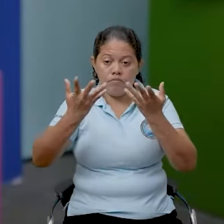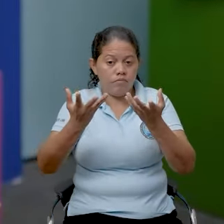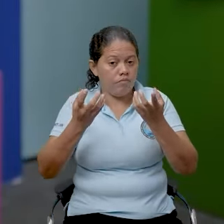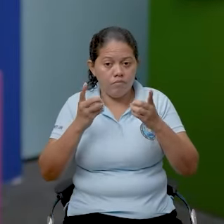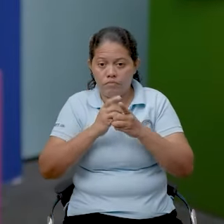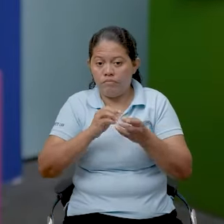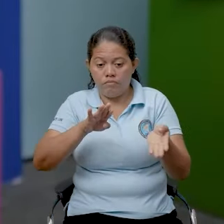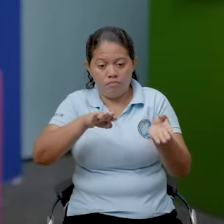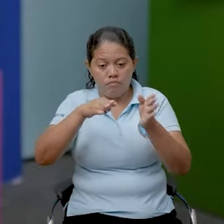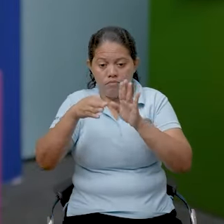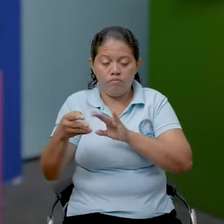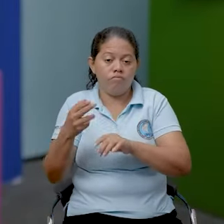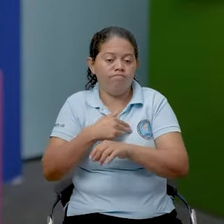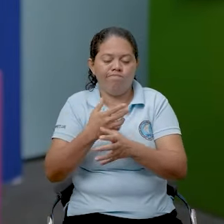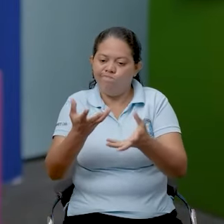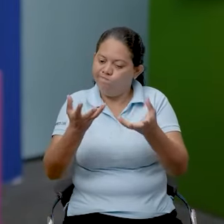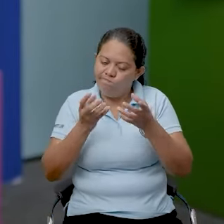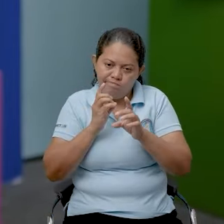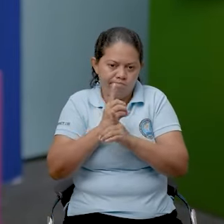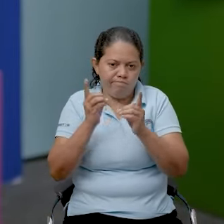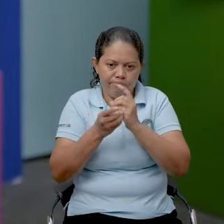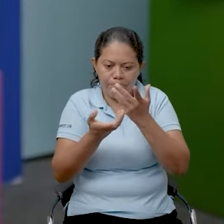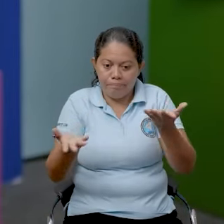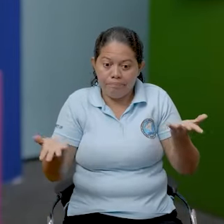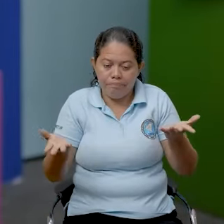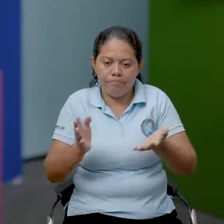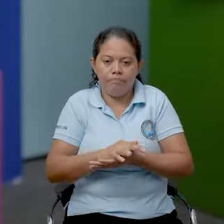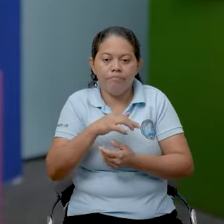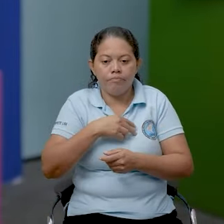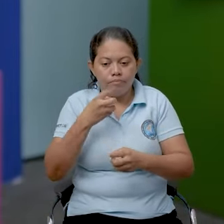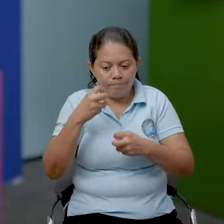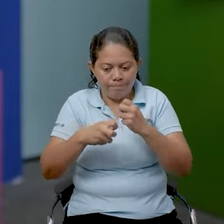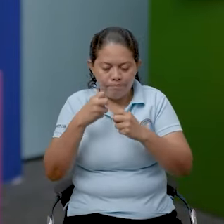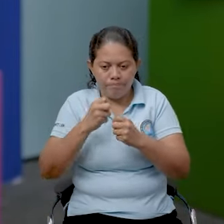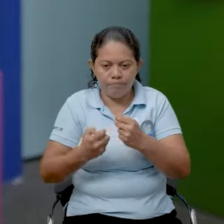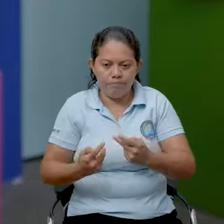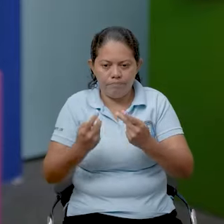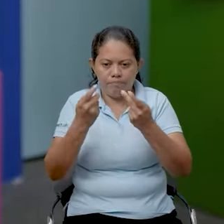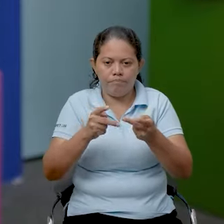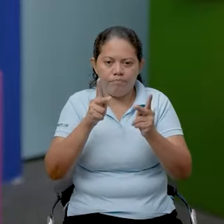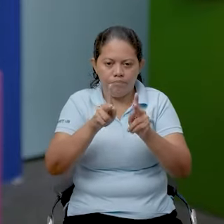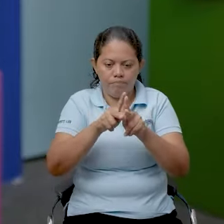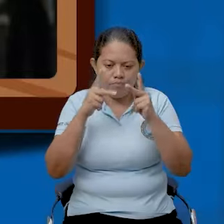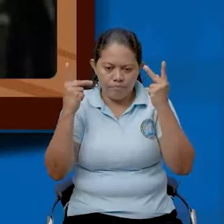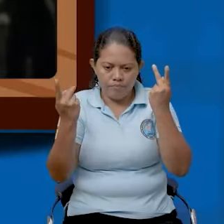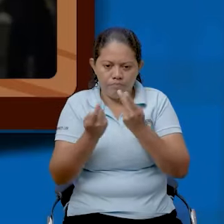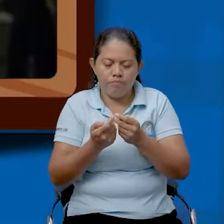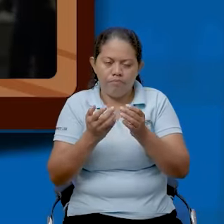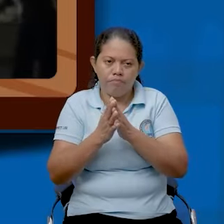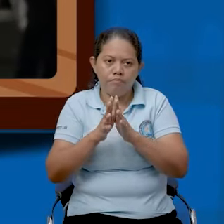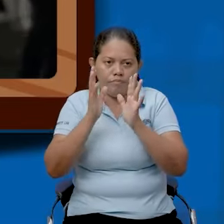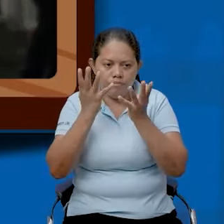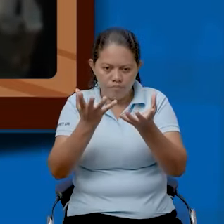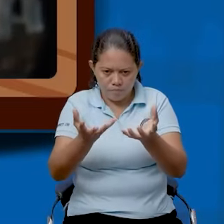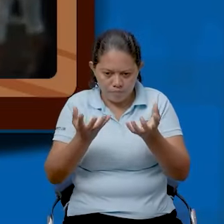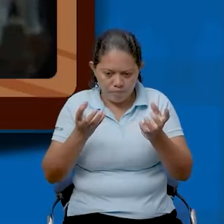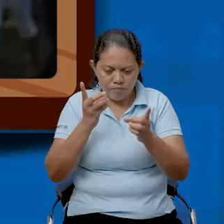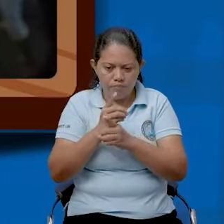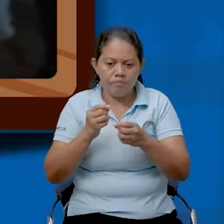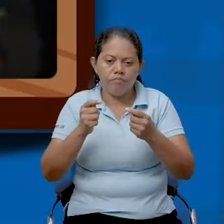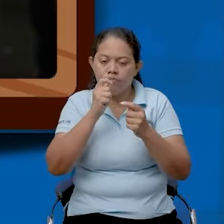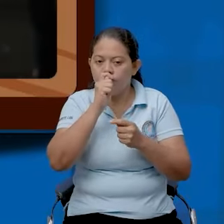queremos tener víctimas que pongan en riesgo y en luto a nuestra población. Queremos gente que